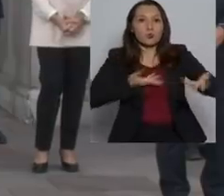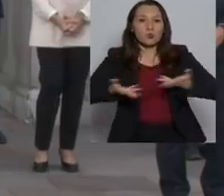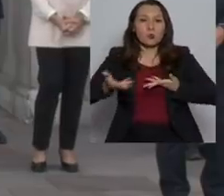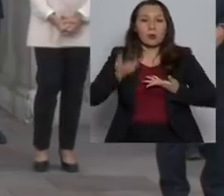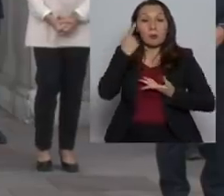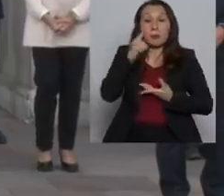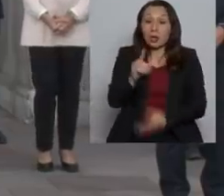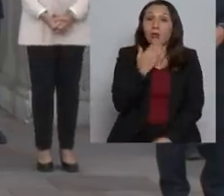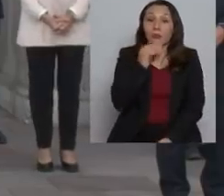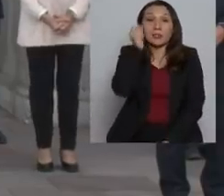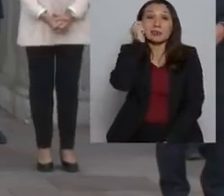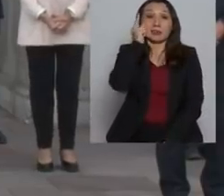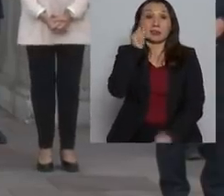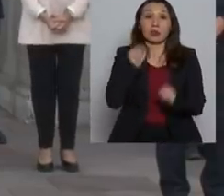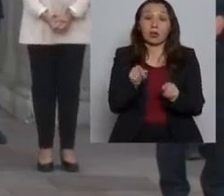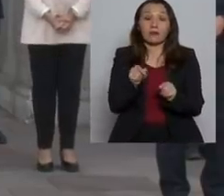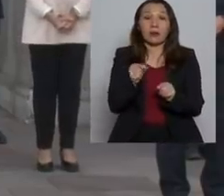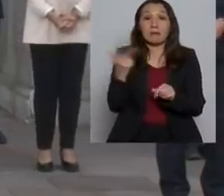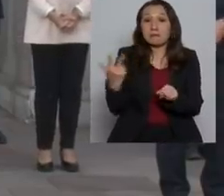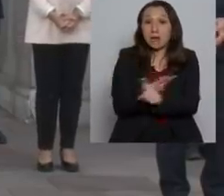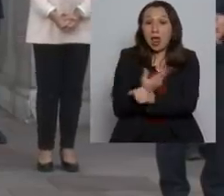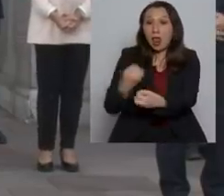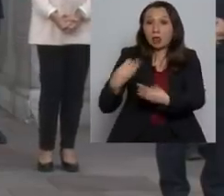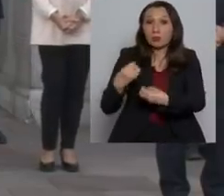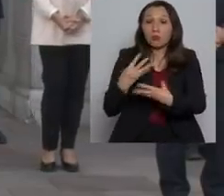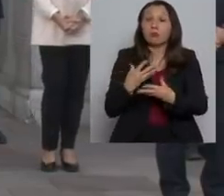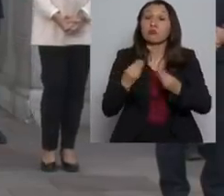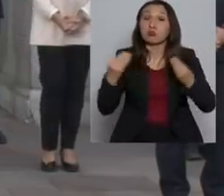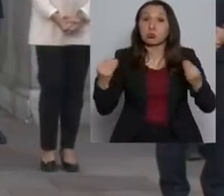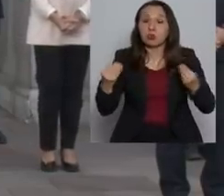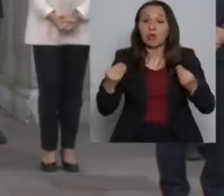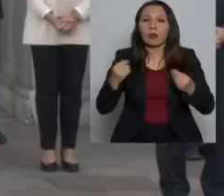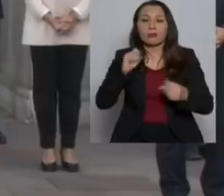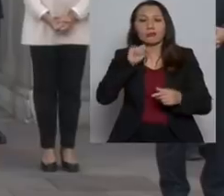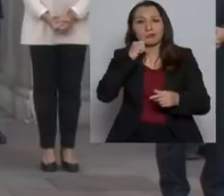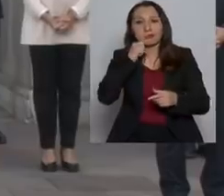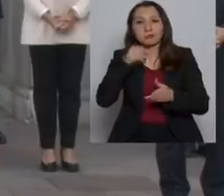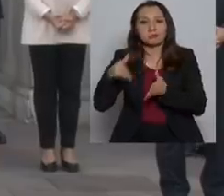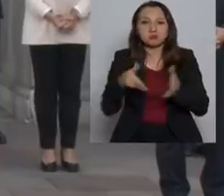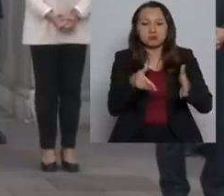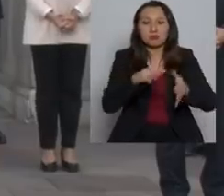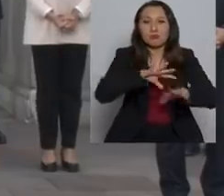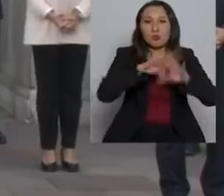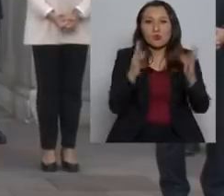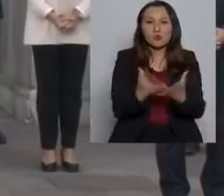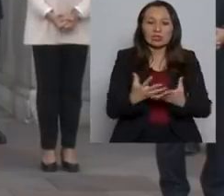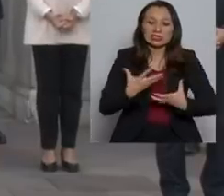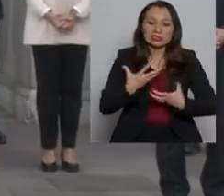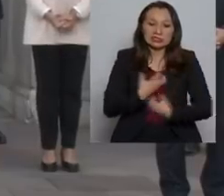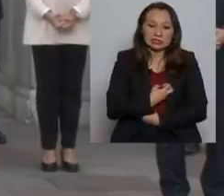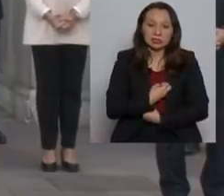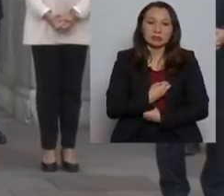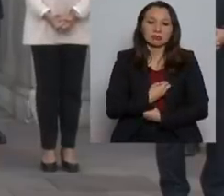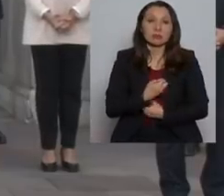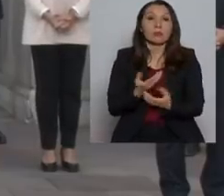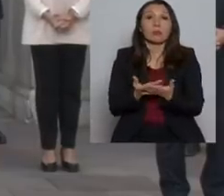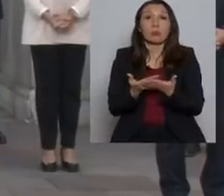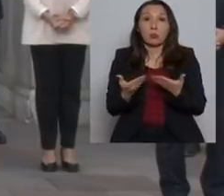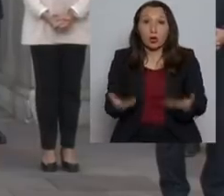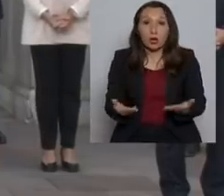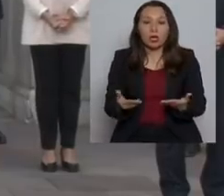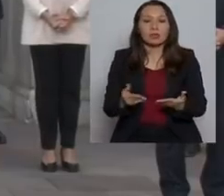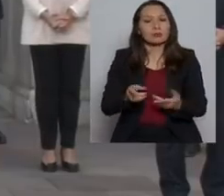Pero también sabemos que una mala educación muchas veces conduce a un mundo de frustraciones. Por eso,